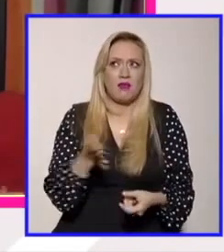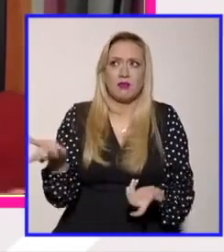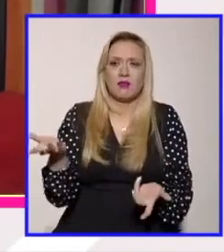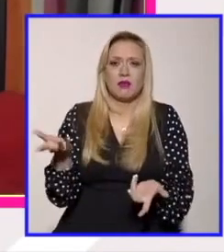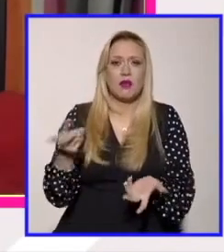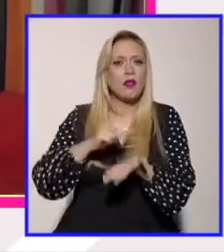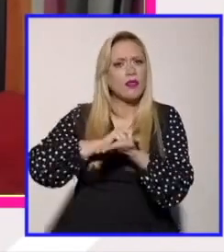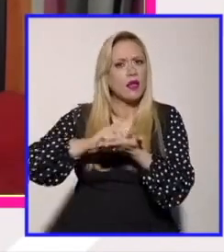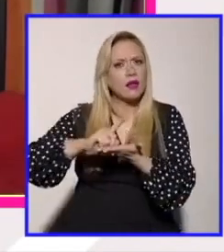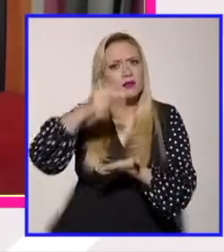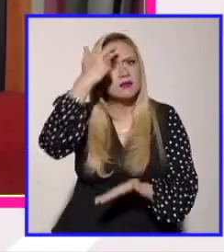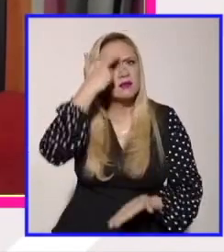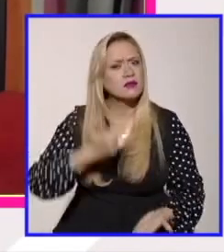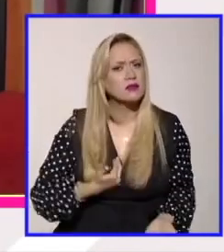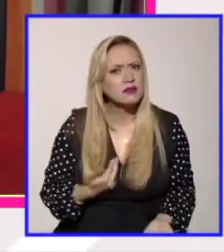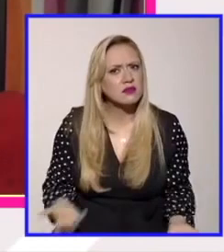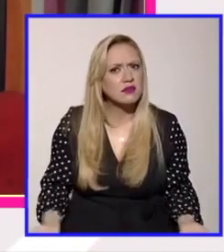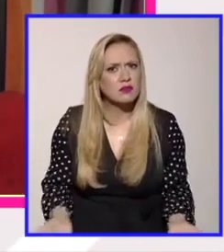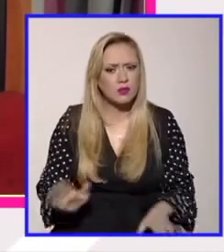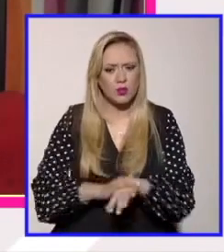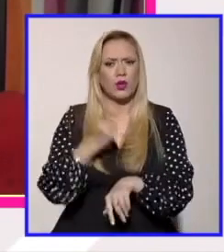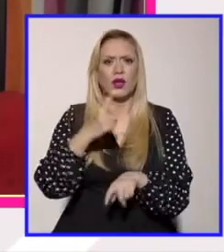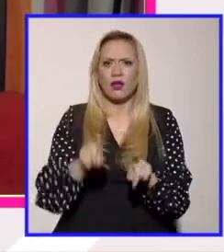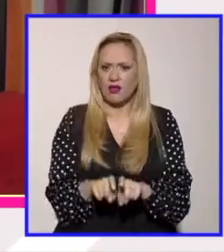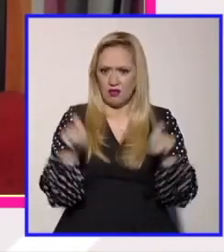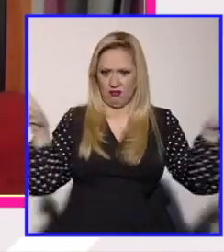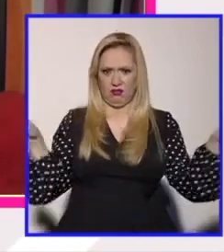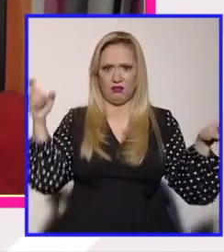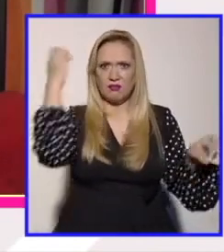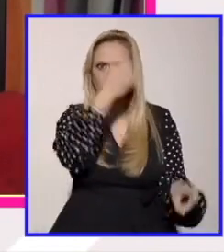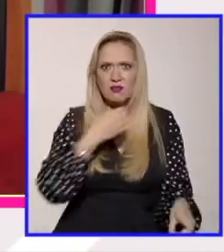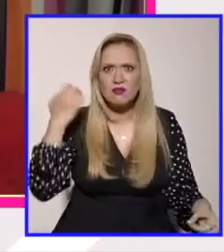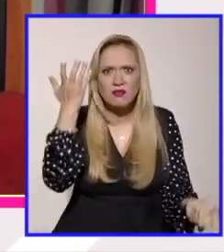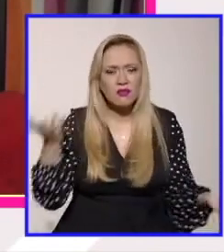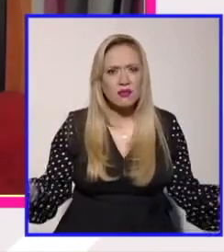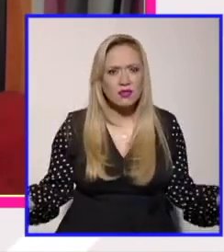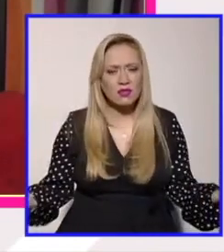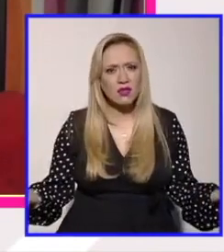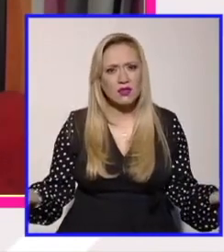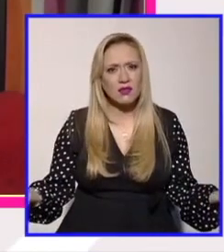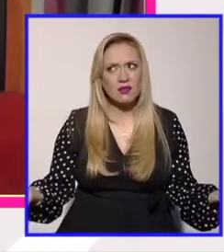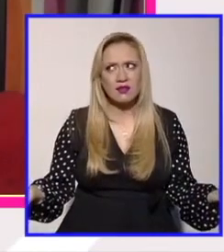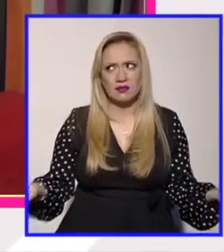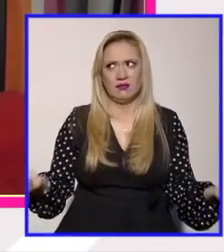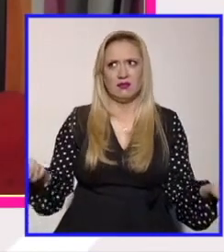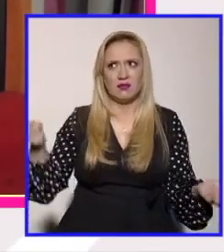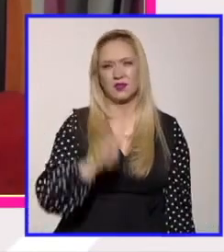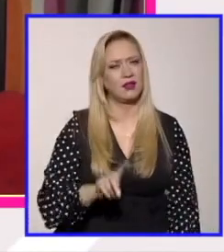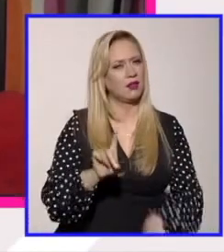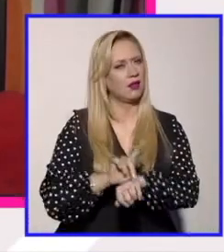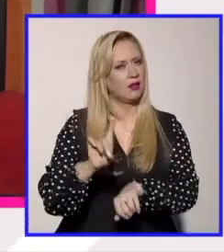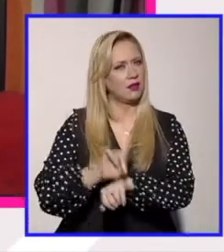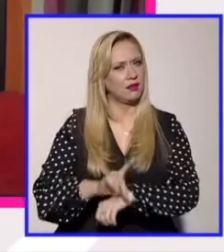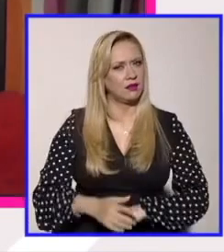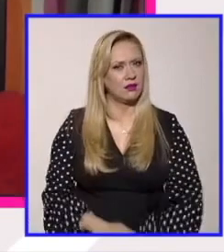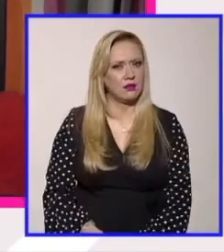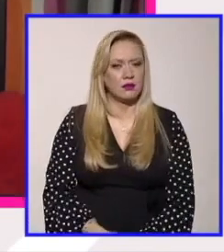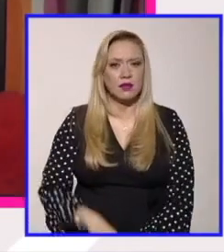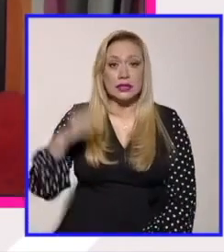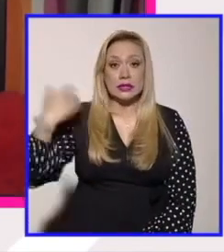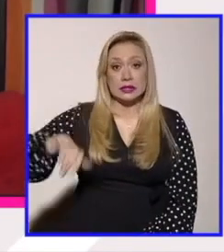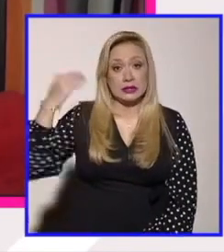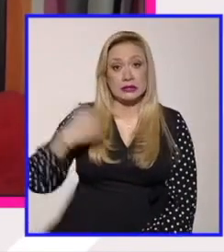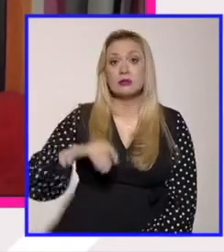con todas estas actividades la pregunta es qué tanto es planeado y qué tanto es accidental pero que sucede sucede y sin duda preocupa